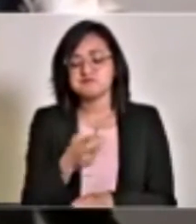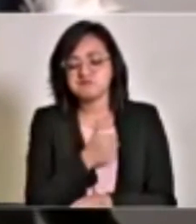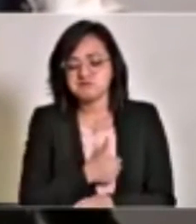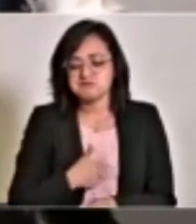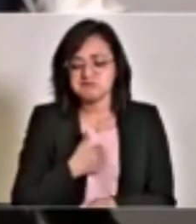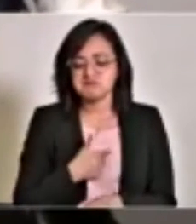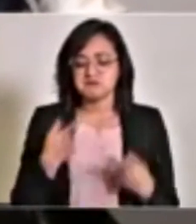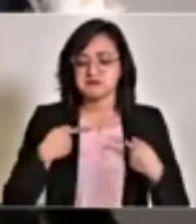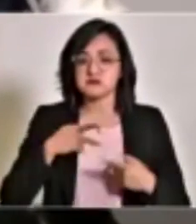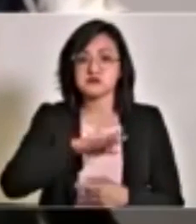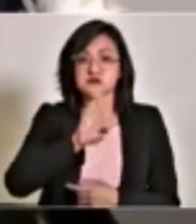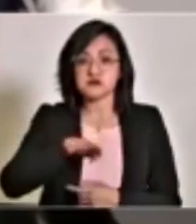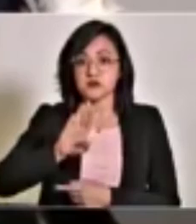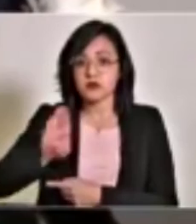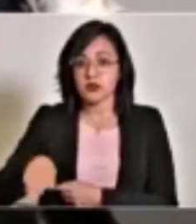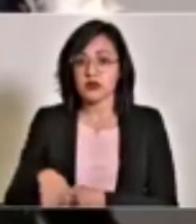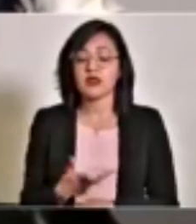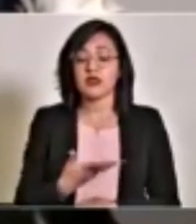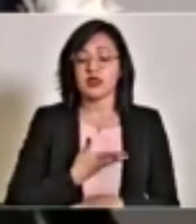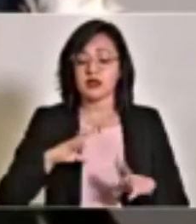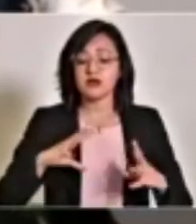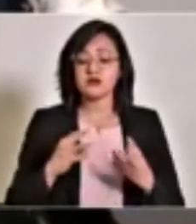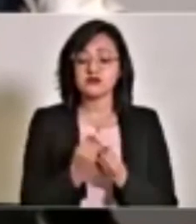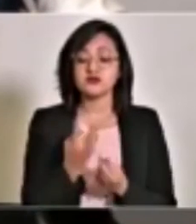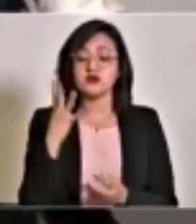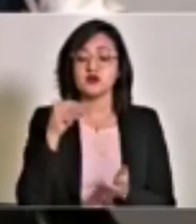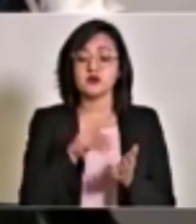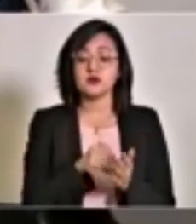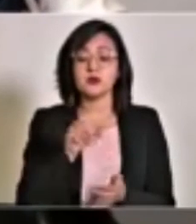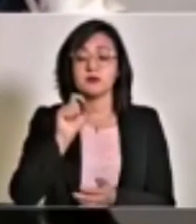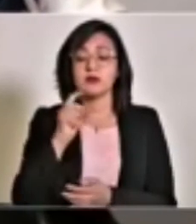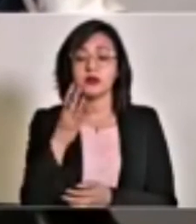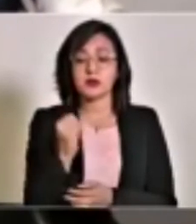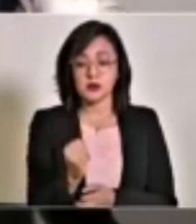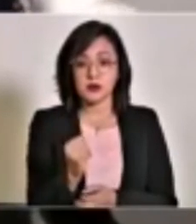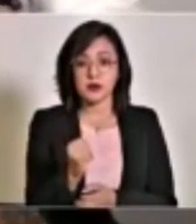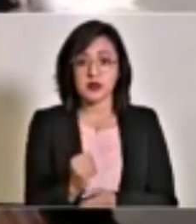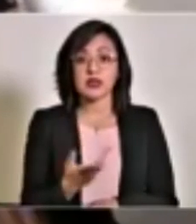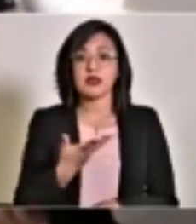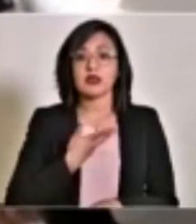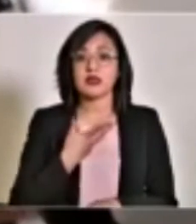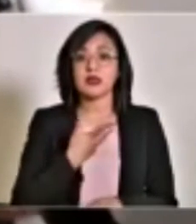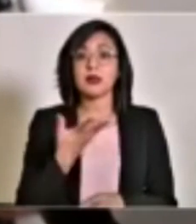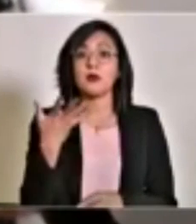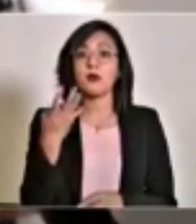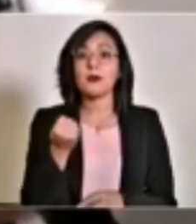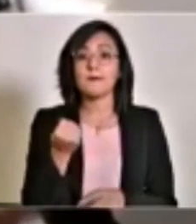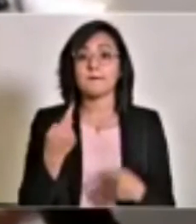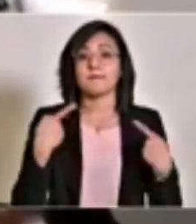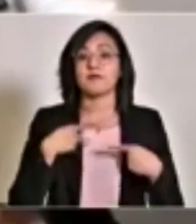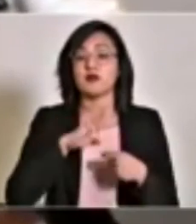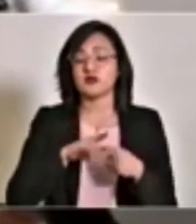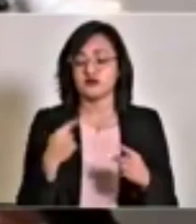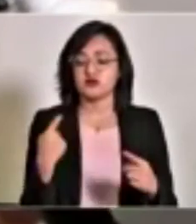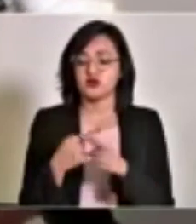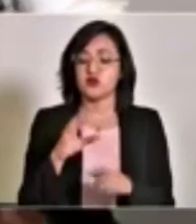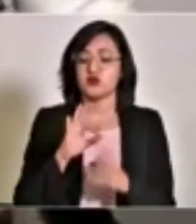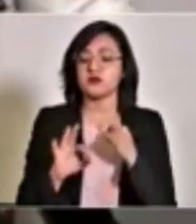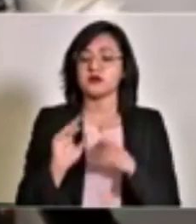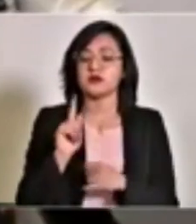lamentablemente a las defunciones, tenemos un acumulado de 4 mil 29, teniendo 9 defunciones en las últimas